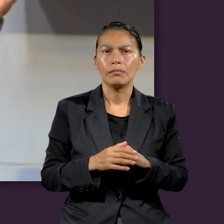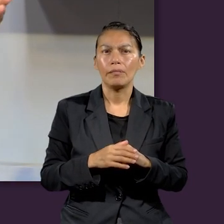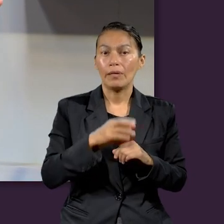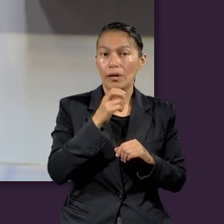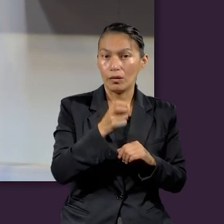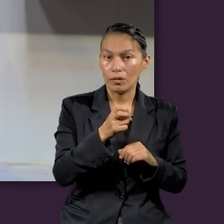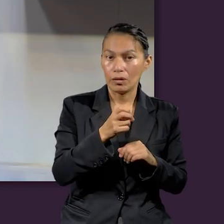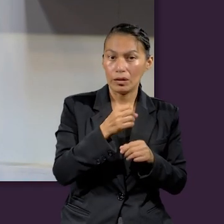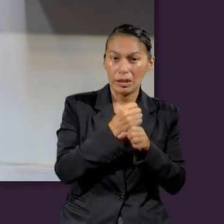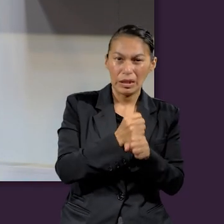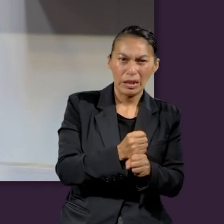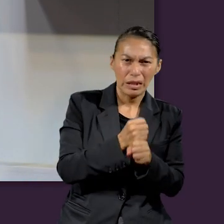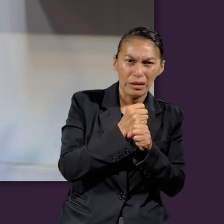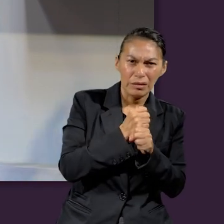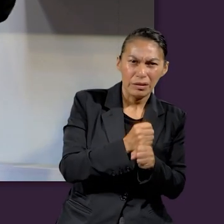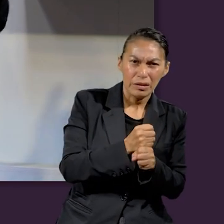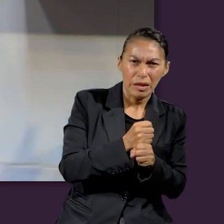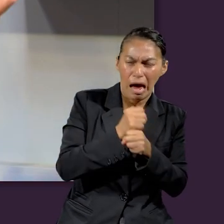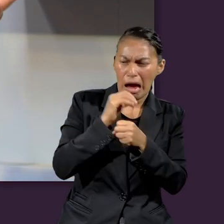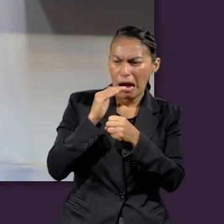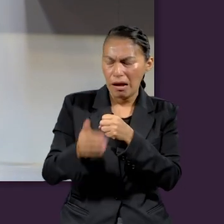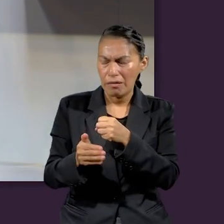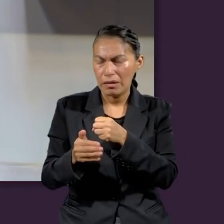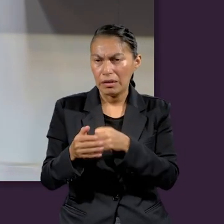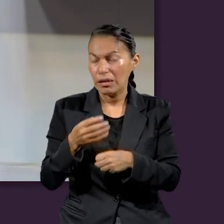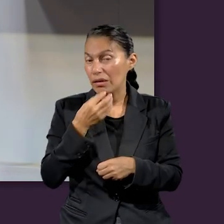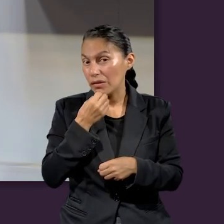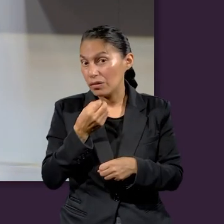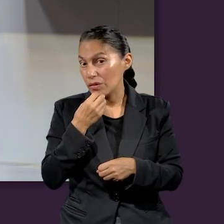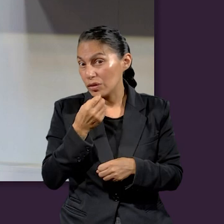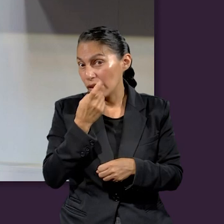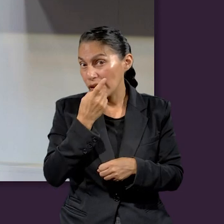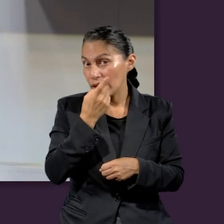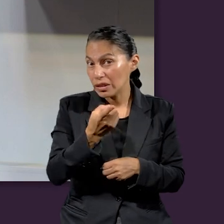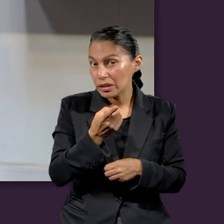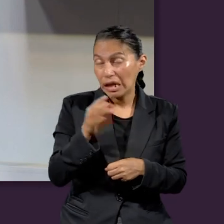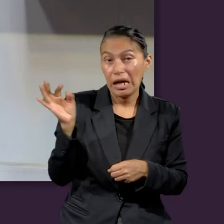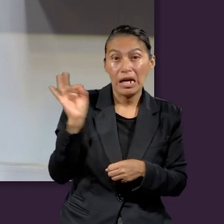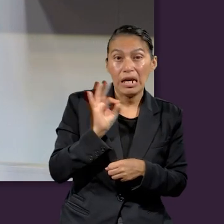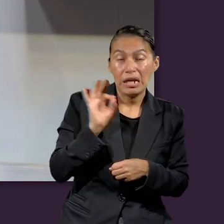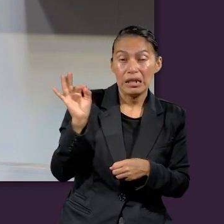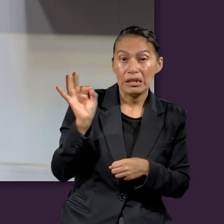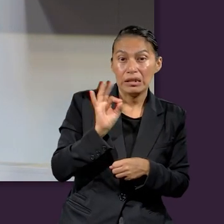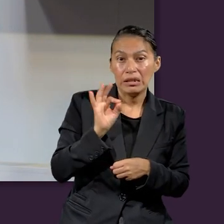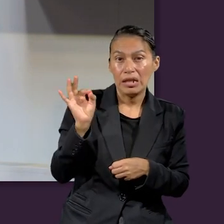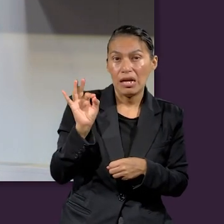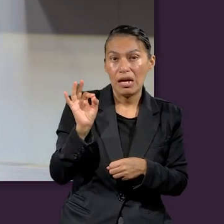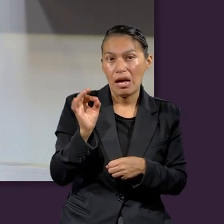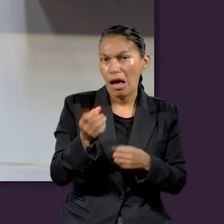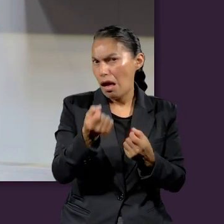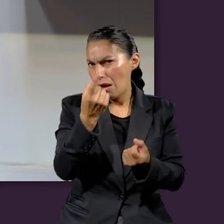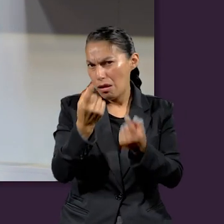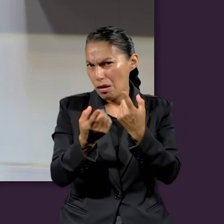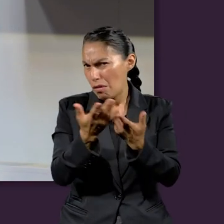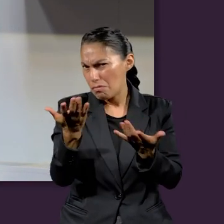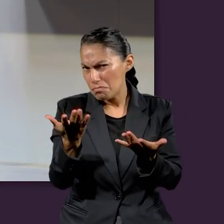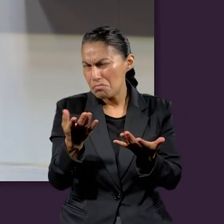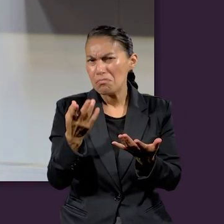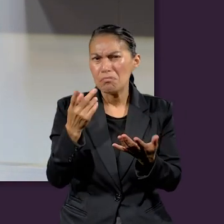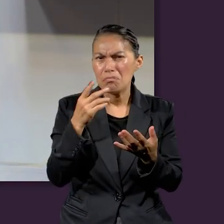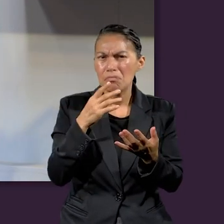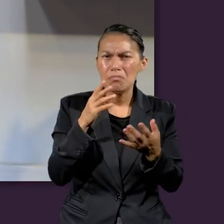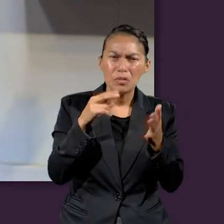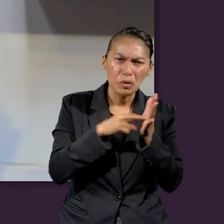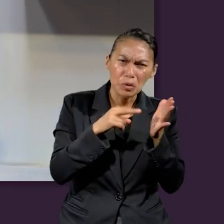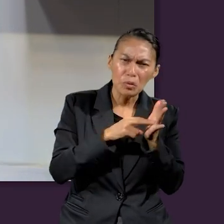sacrificios terminarían porque también lo menciona Hebreos, ¿no? Quizás podríamos buscar otros textos. Los animo para los que están allá, busquen en el libro